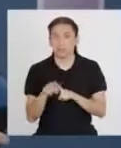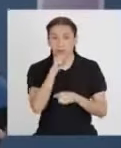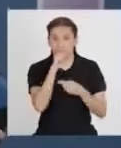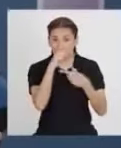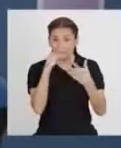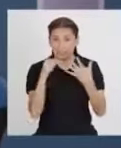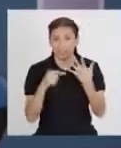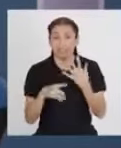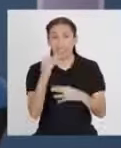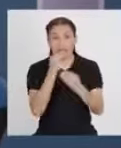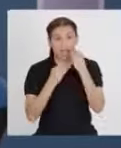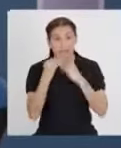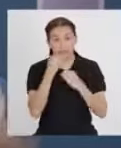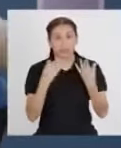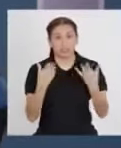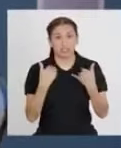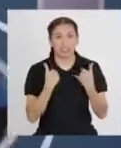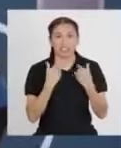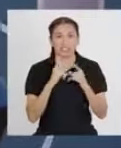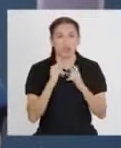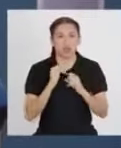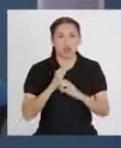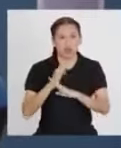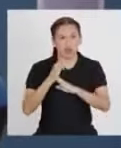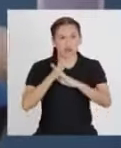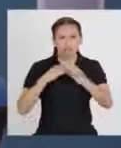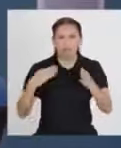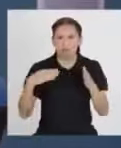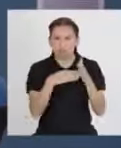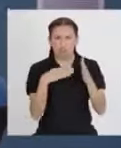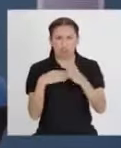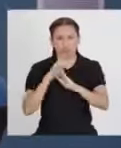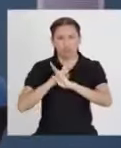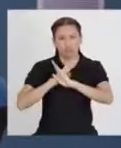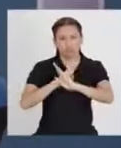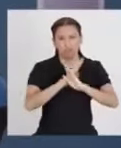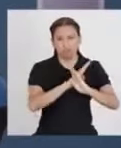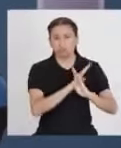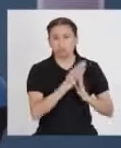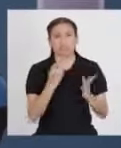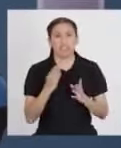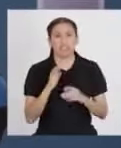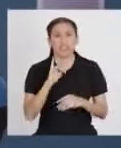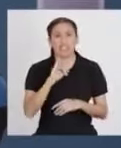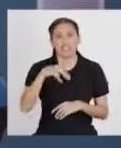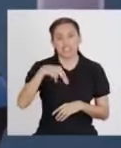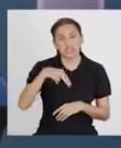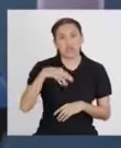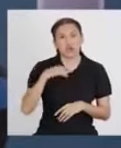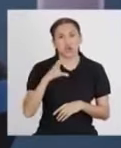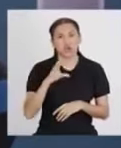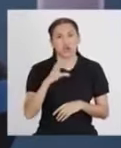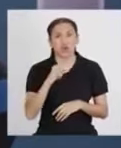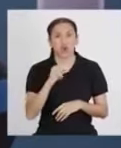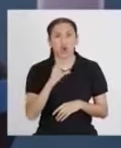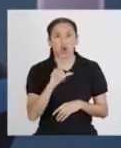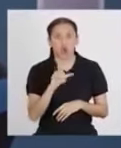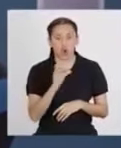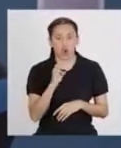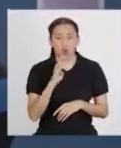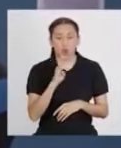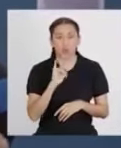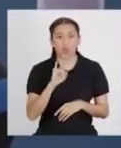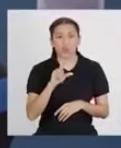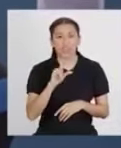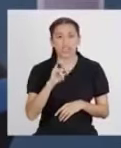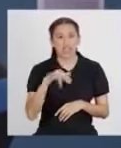estos alimentos forman anticuerpos llamados inmunoglobulinas, que protegen el